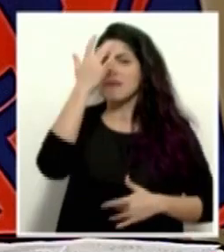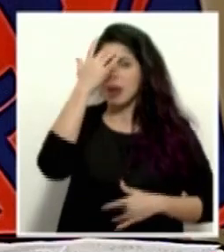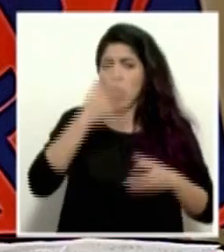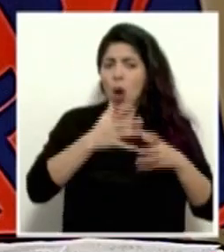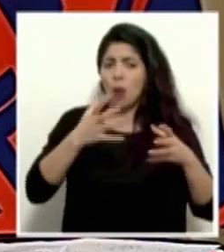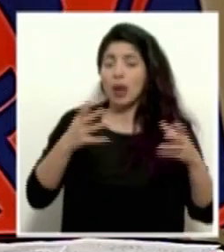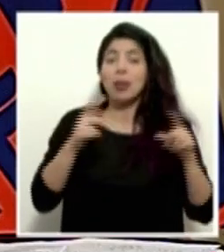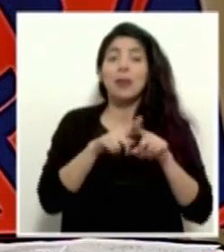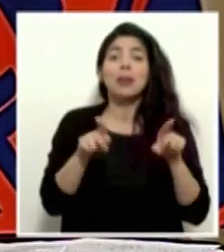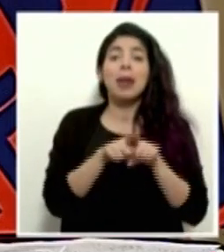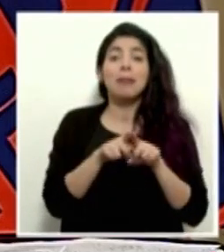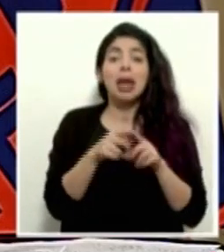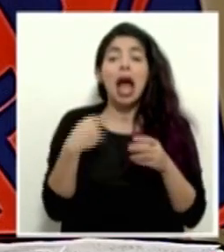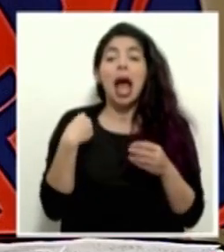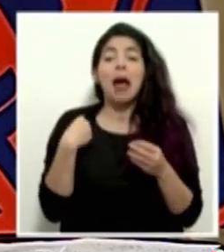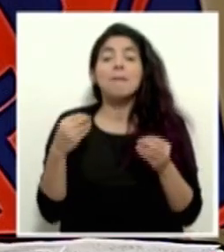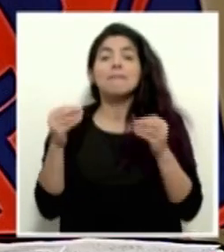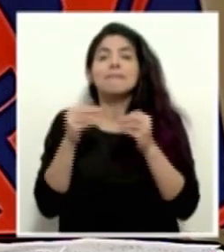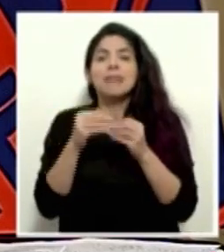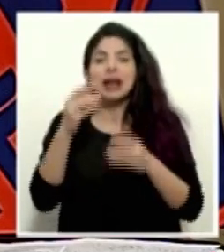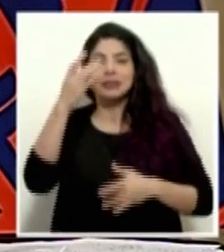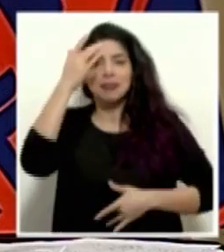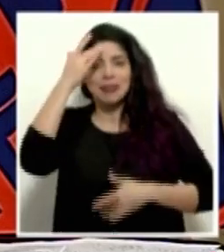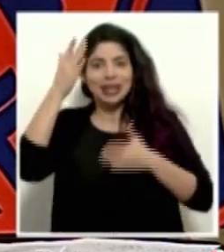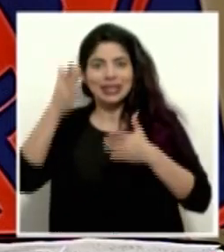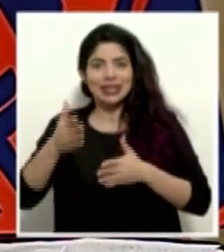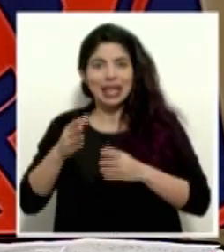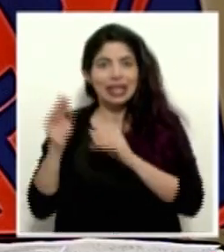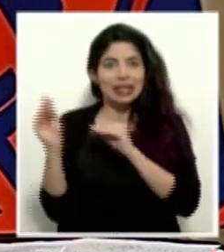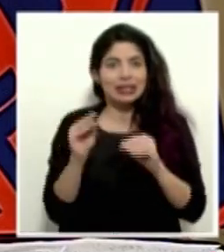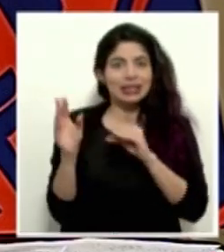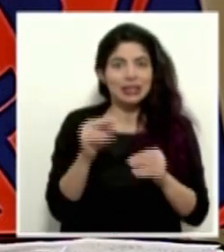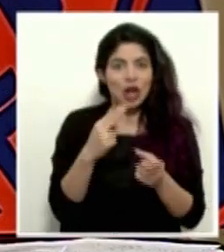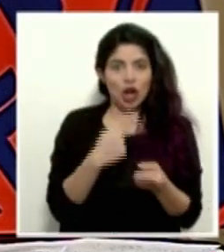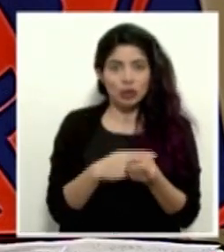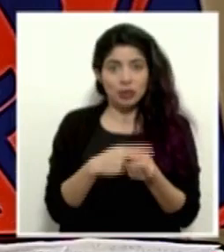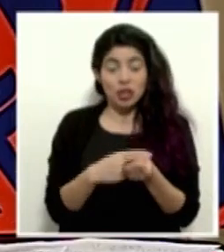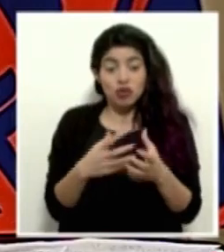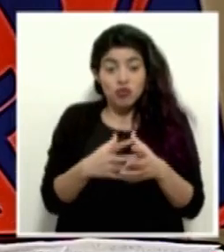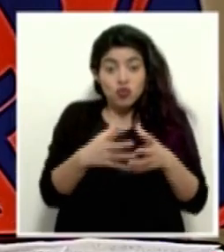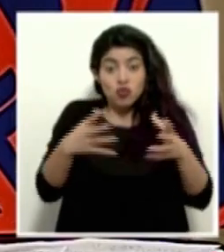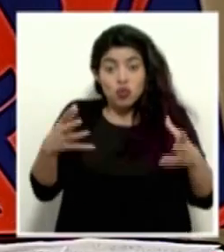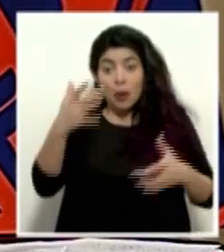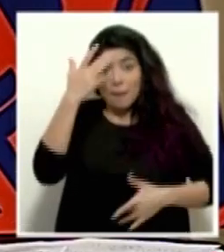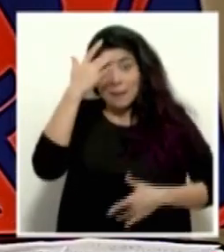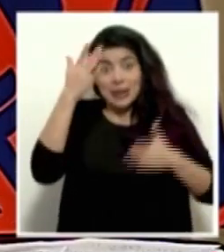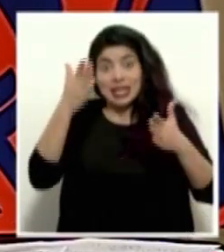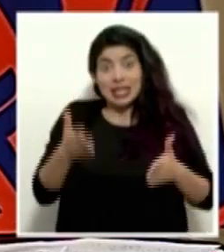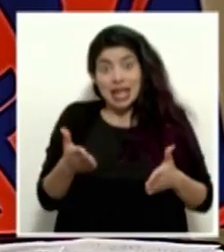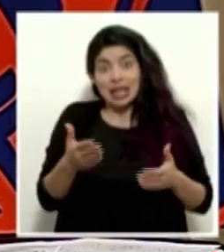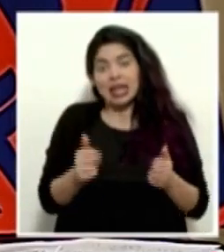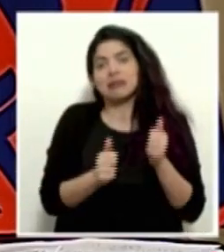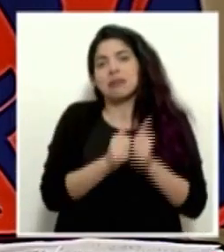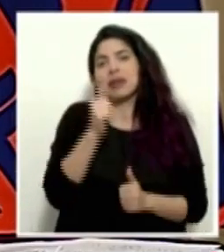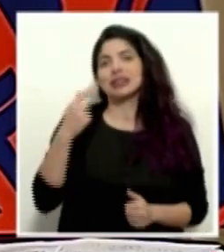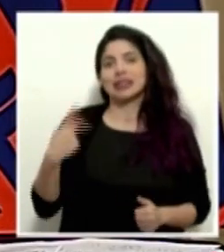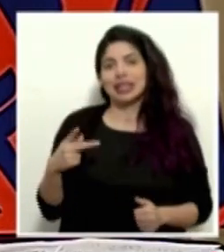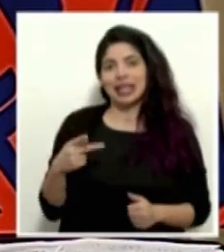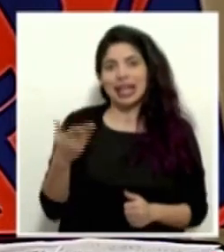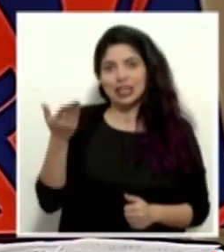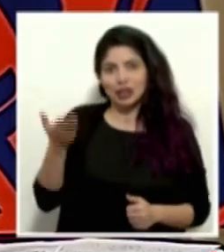también es que hay mucho más pacientes internados en los hospitales. A más pacientes definitivamente hay más riesgo.